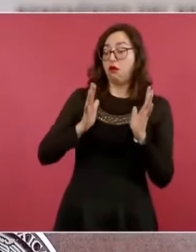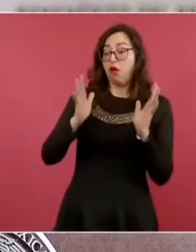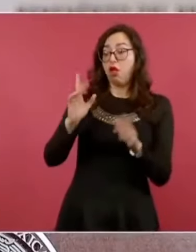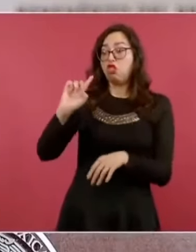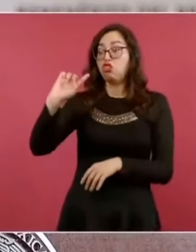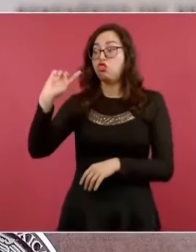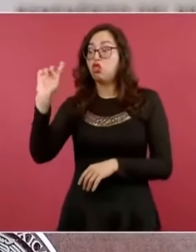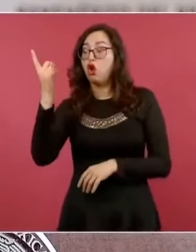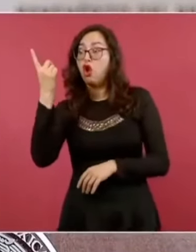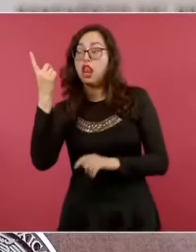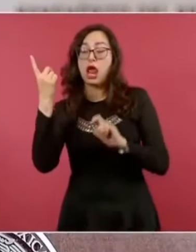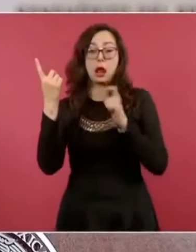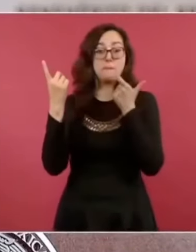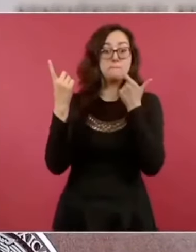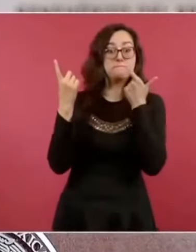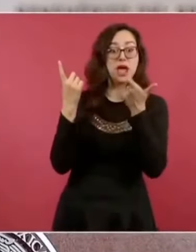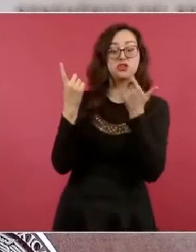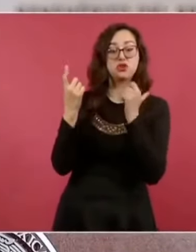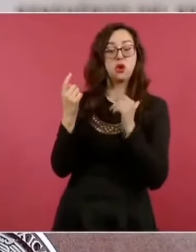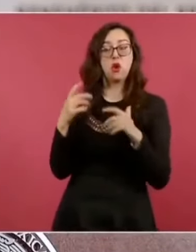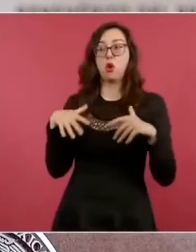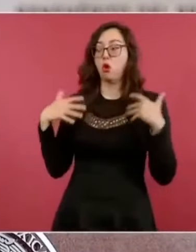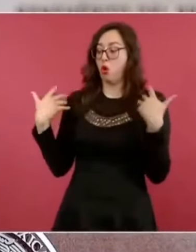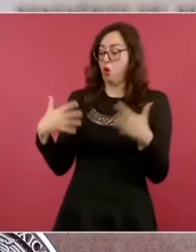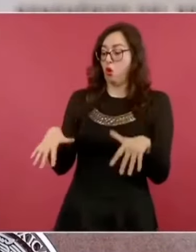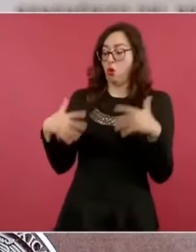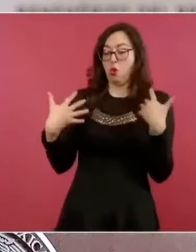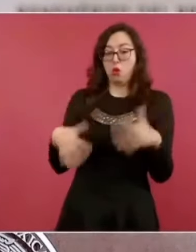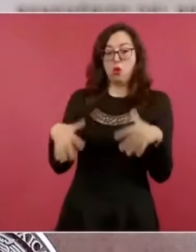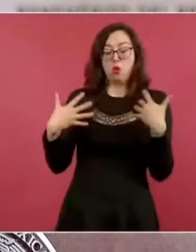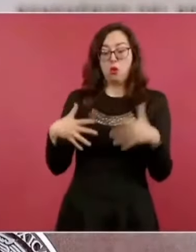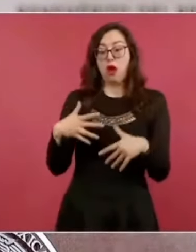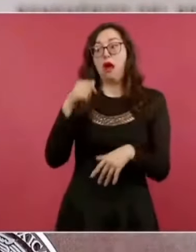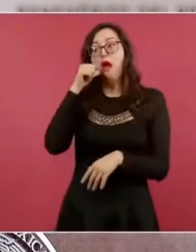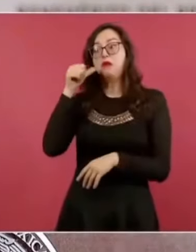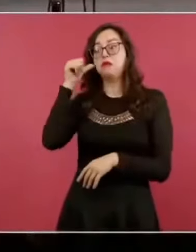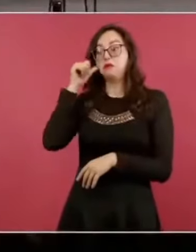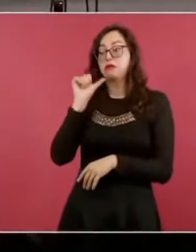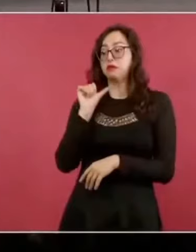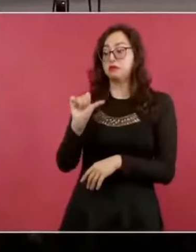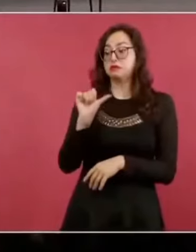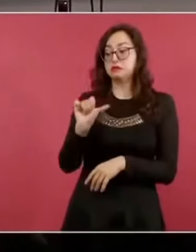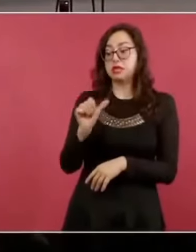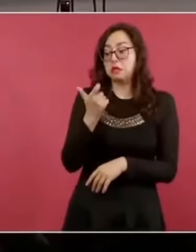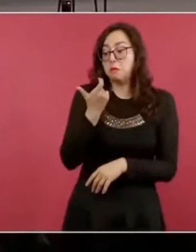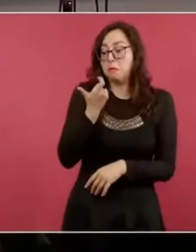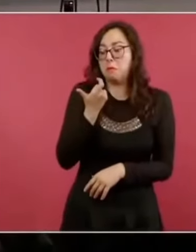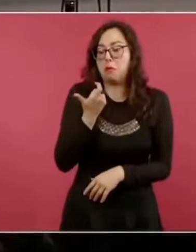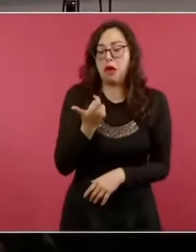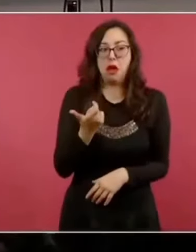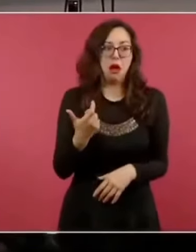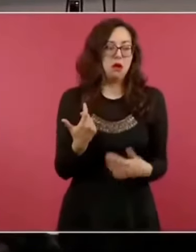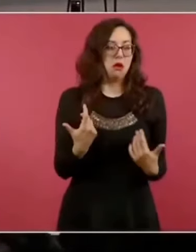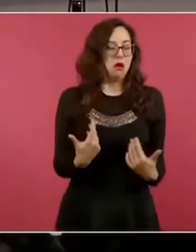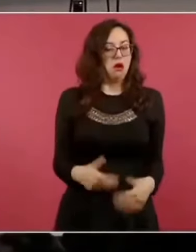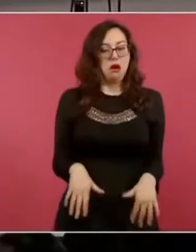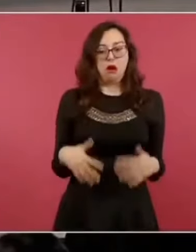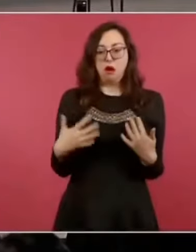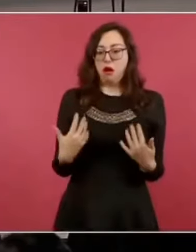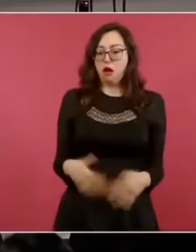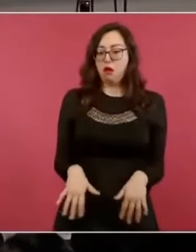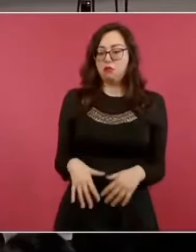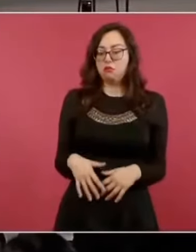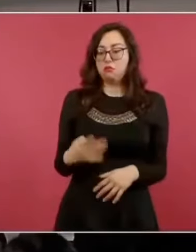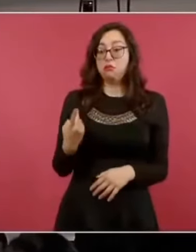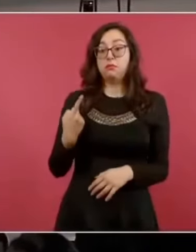dólar se cotizó en 16 pesos con 35 centavos. Pero, como no podía dejar de cuestionar,